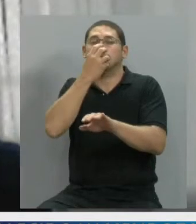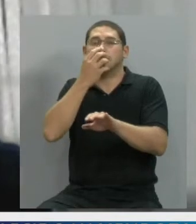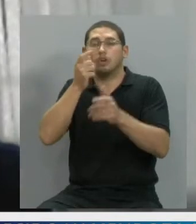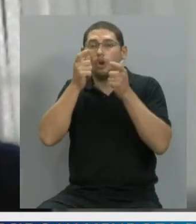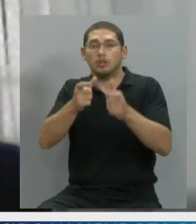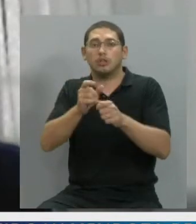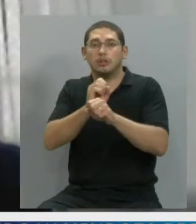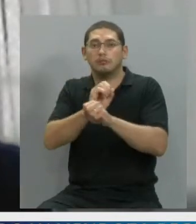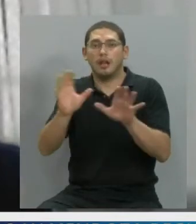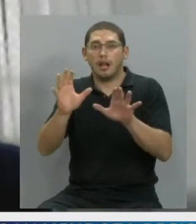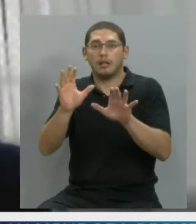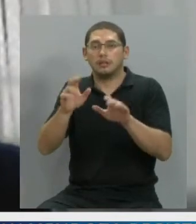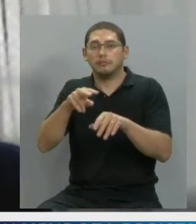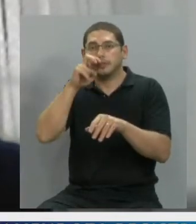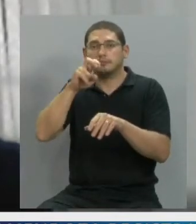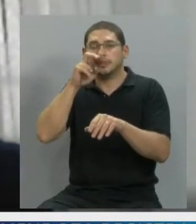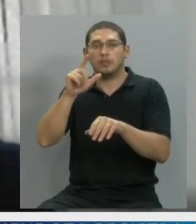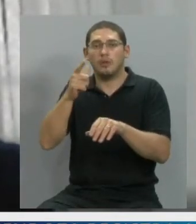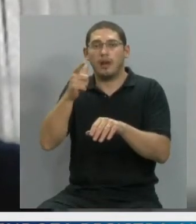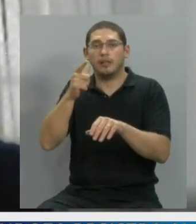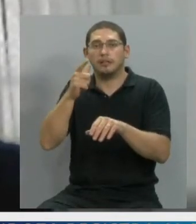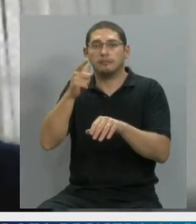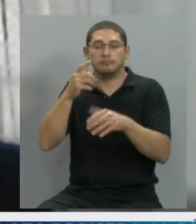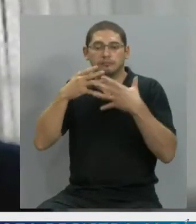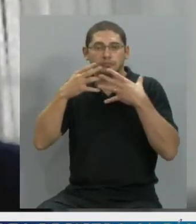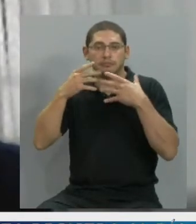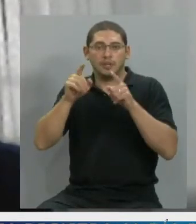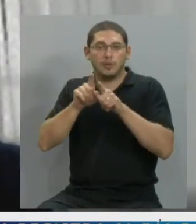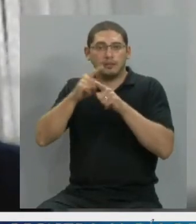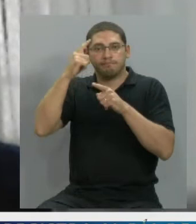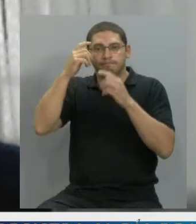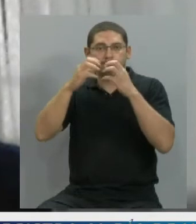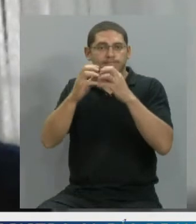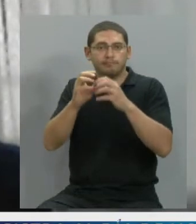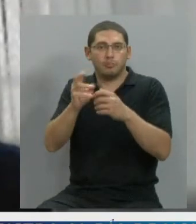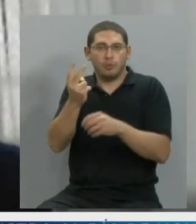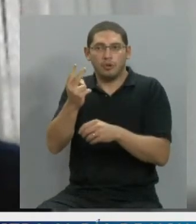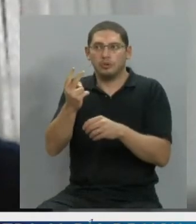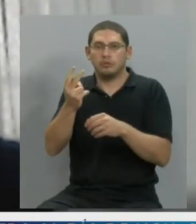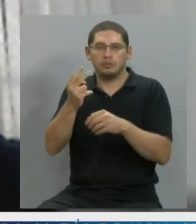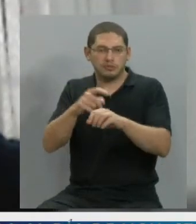dando un estado de hipoxia. Tenía 18 años y era una operación de tobillo.